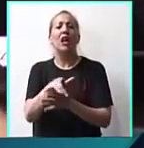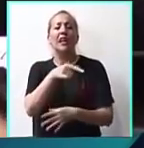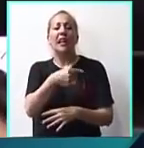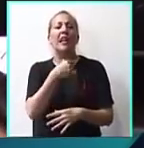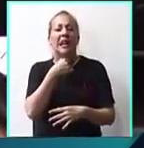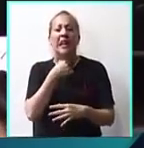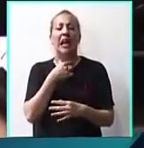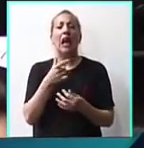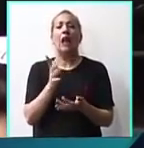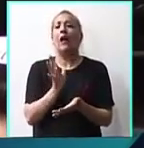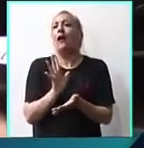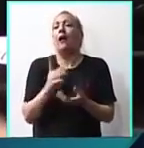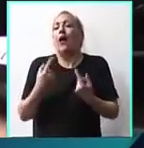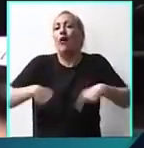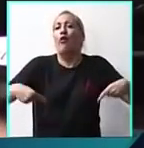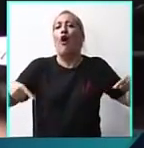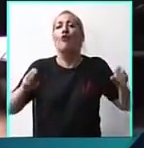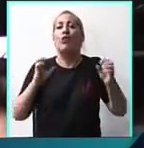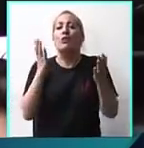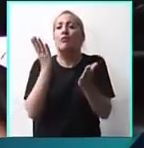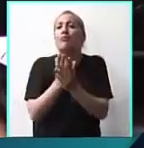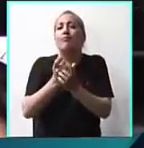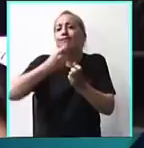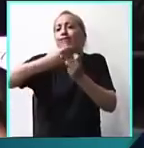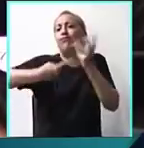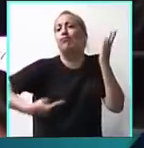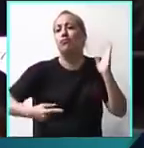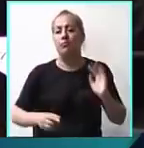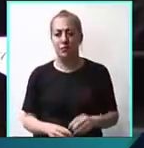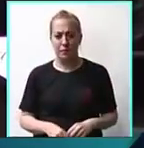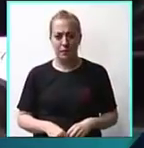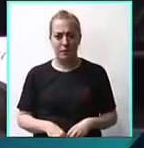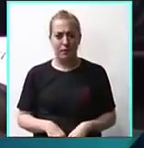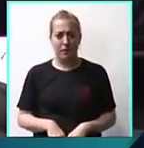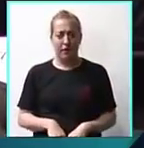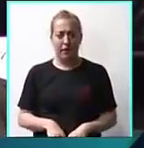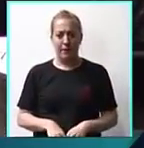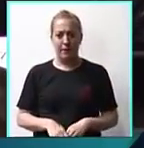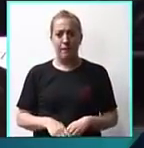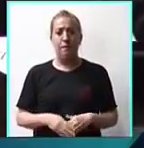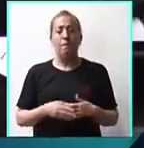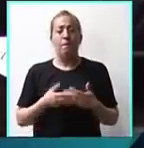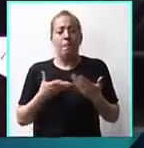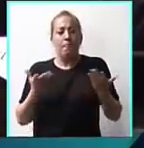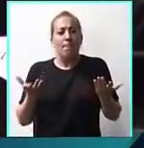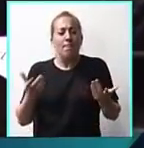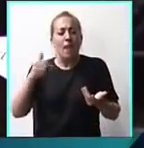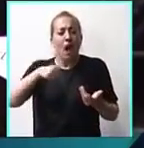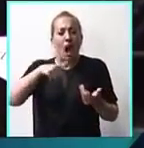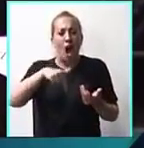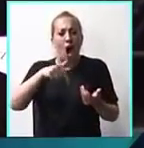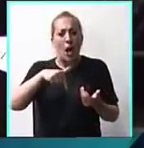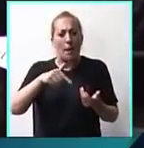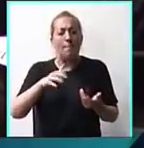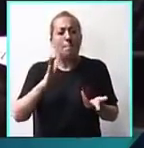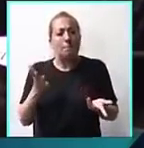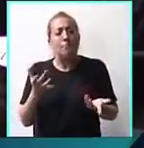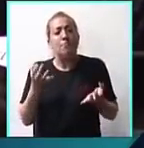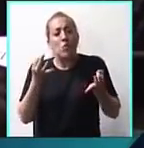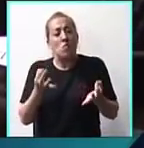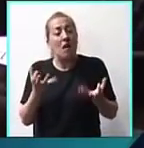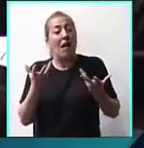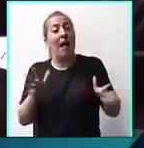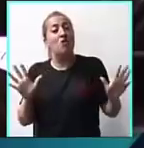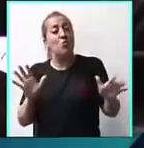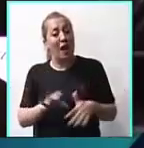una serie de delitos indeterminados. Así solito. Ahora, mire qué casualidad.